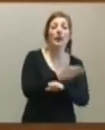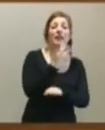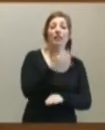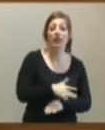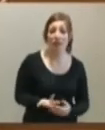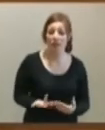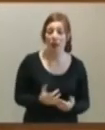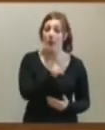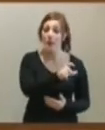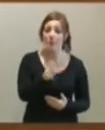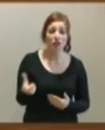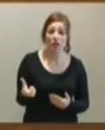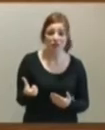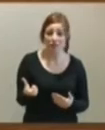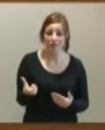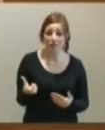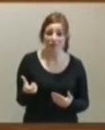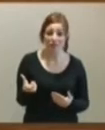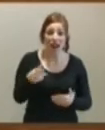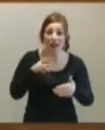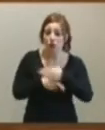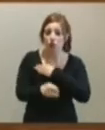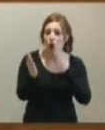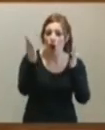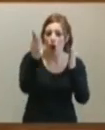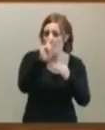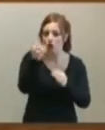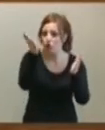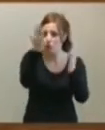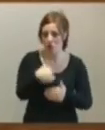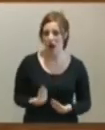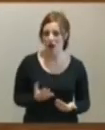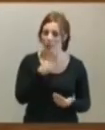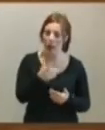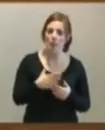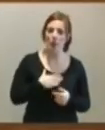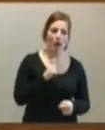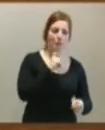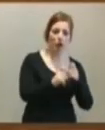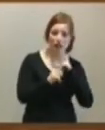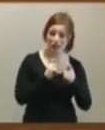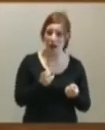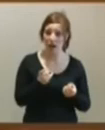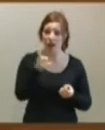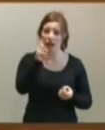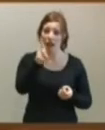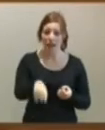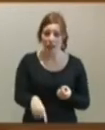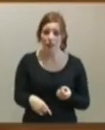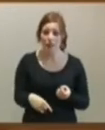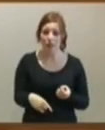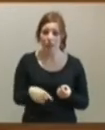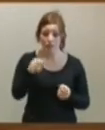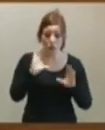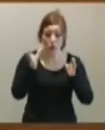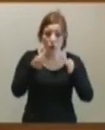que no tienen otros mecanismos para reclamarse o para quejarse frente a la actuación de la Administración. Y la pretensión de mi partido, la pretensión de este